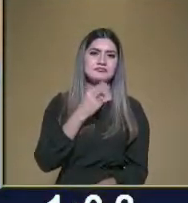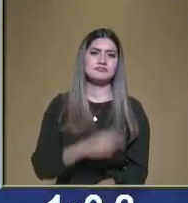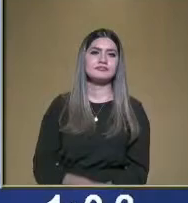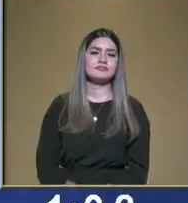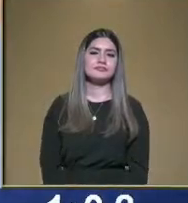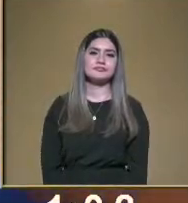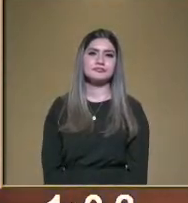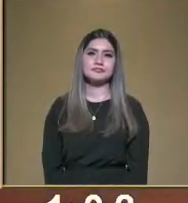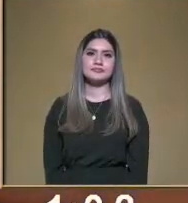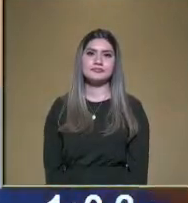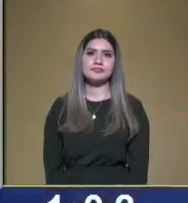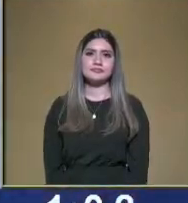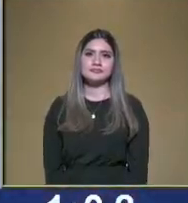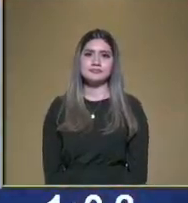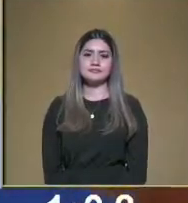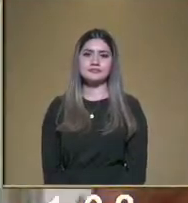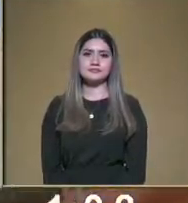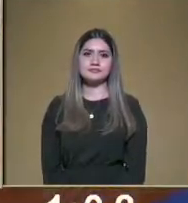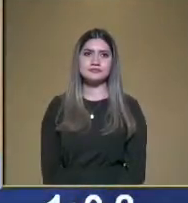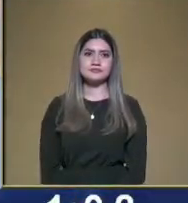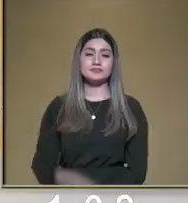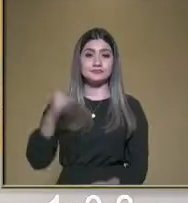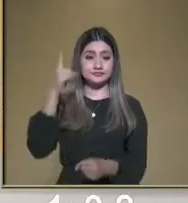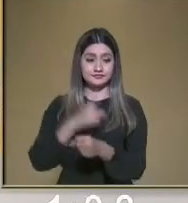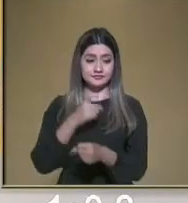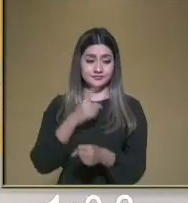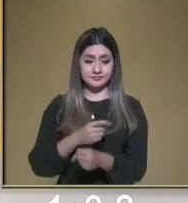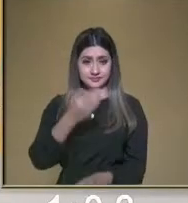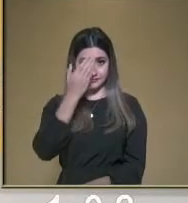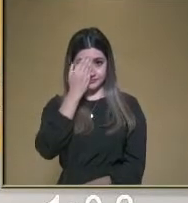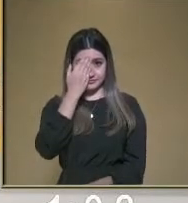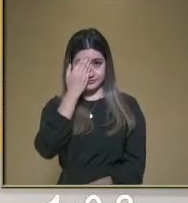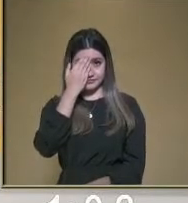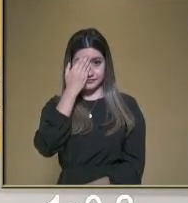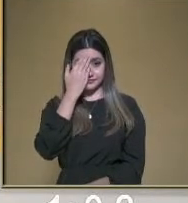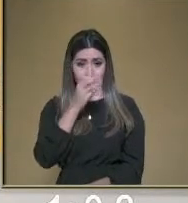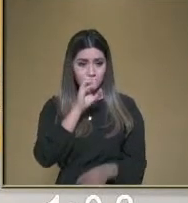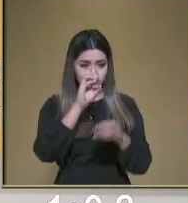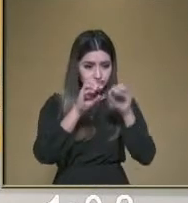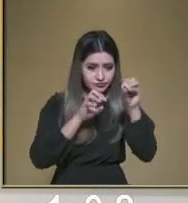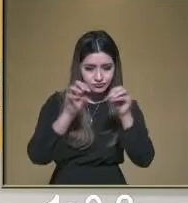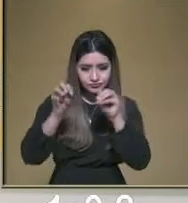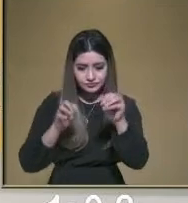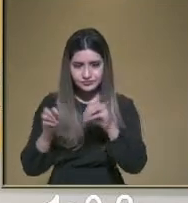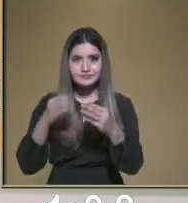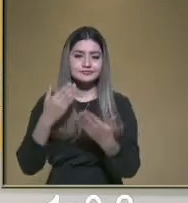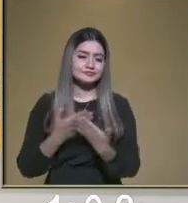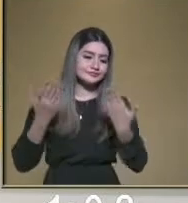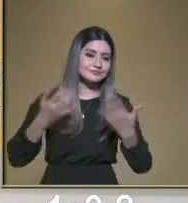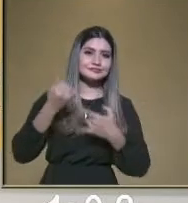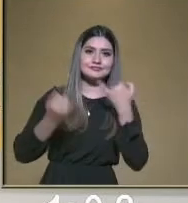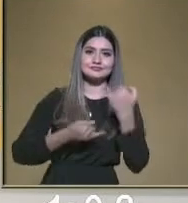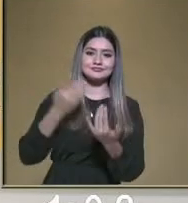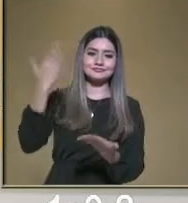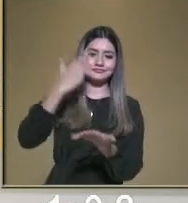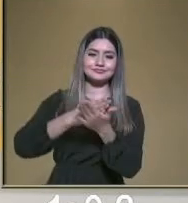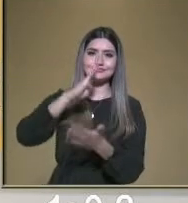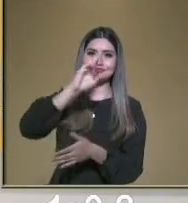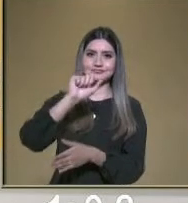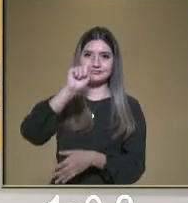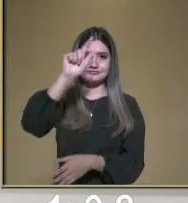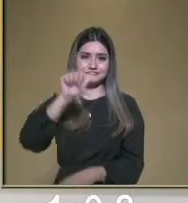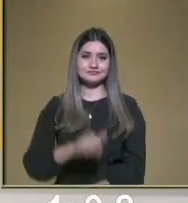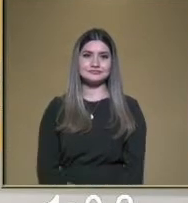Entonces, se juega, se tienen que conocer primero las fichas para poder jugar el juego de la basta, ¿verdad? Sí, así es,